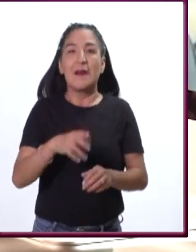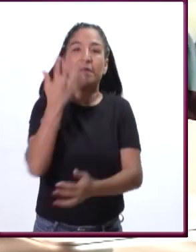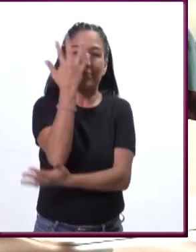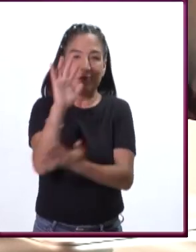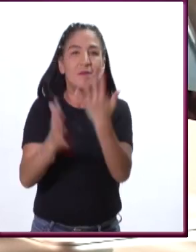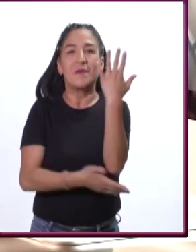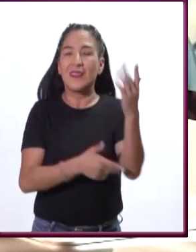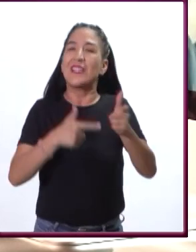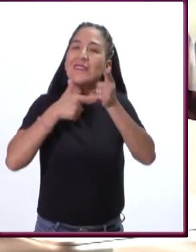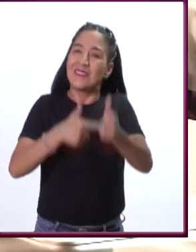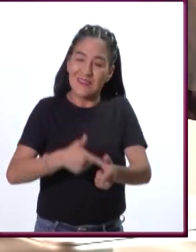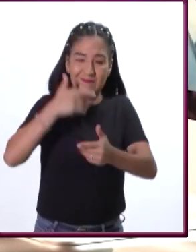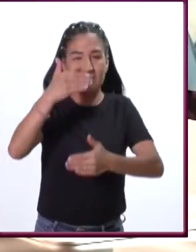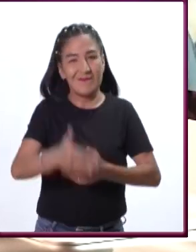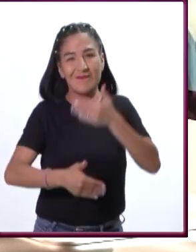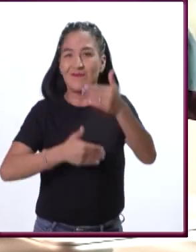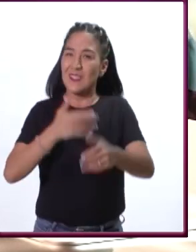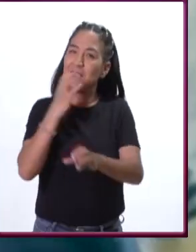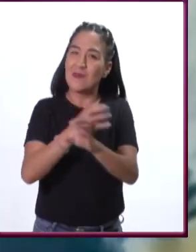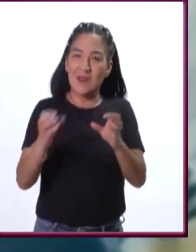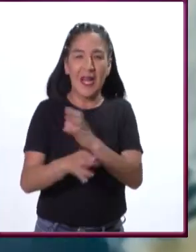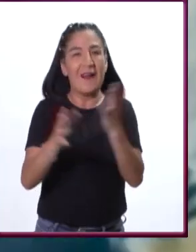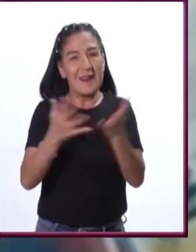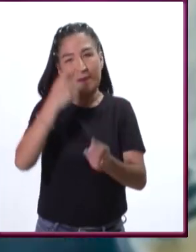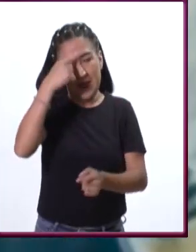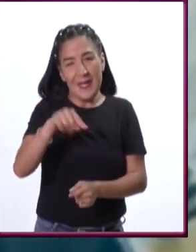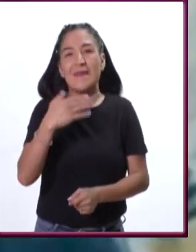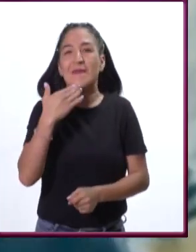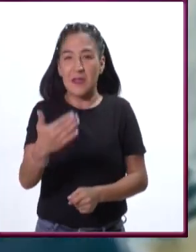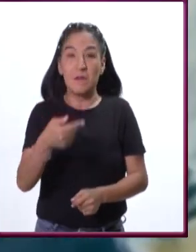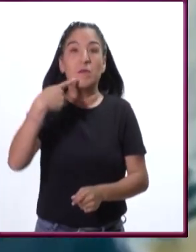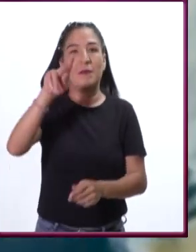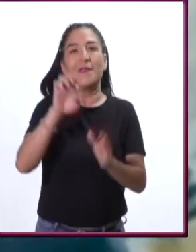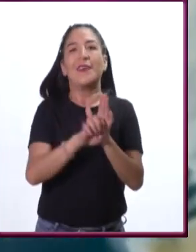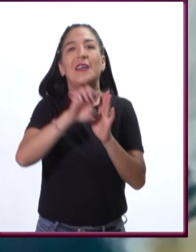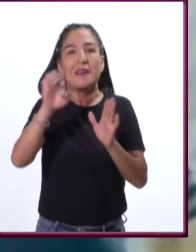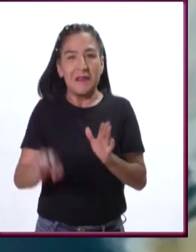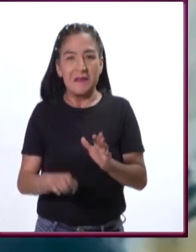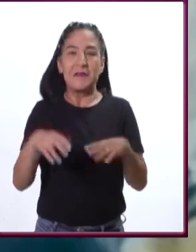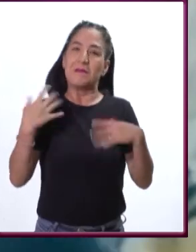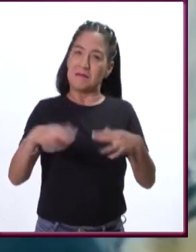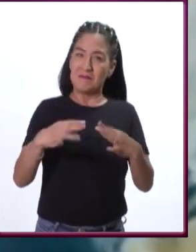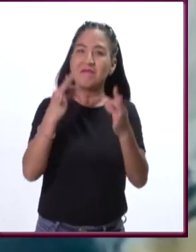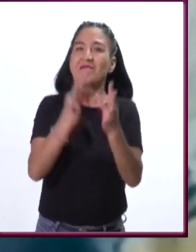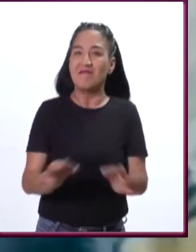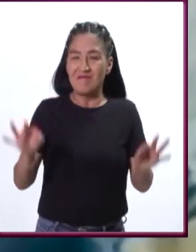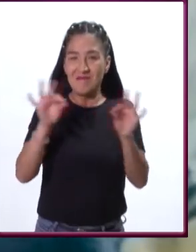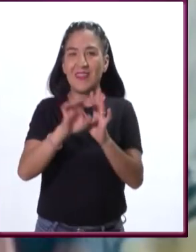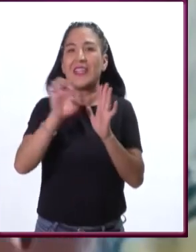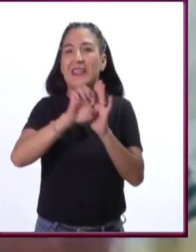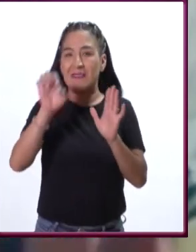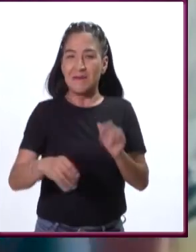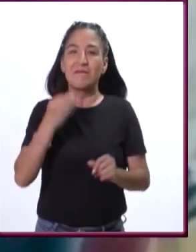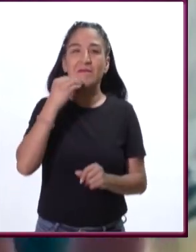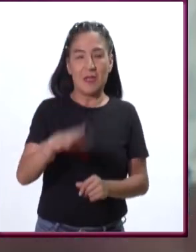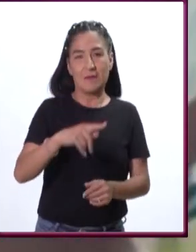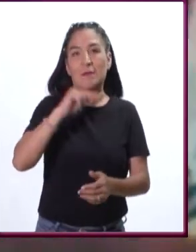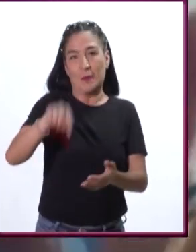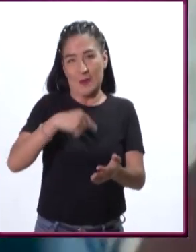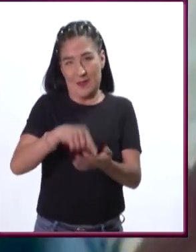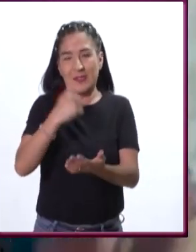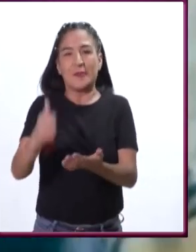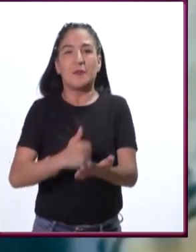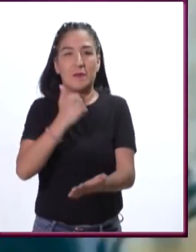Siempre hay que seguir haciendo cosas. Pero es un ejemplo muy, muy padre a nivel urbano